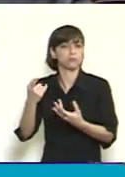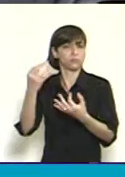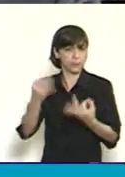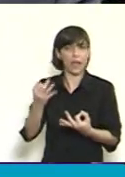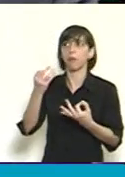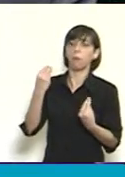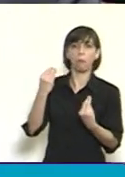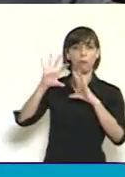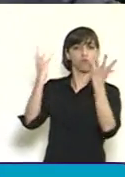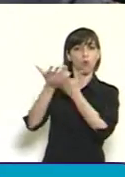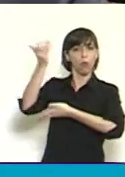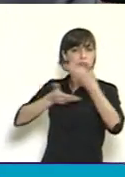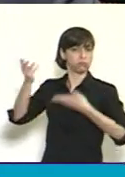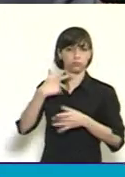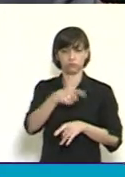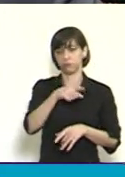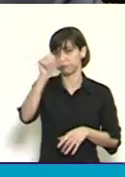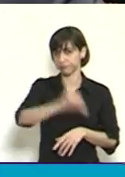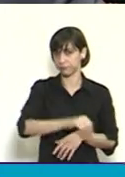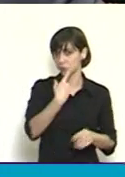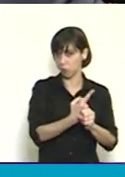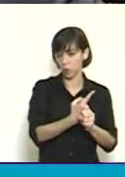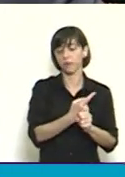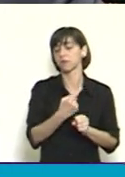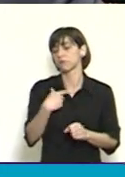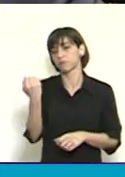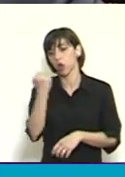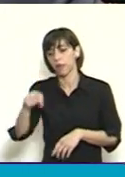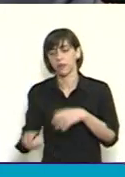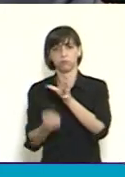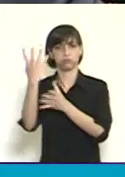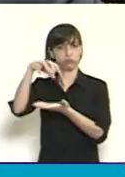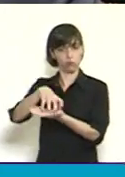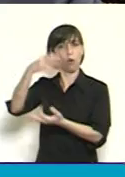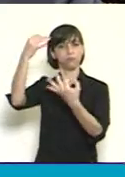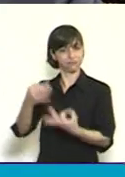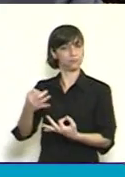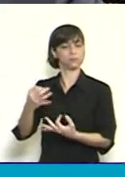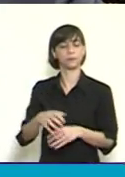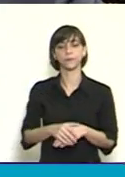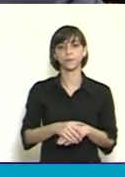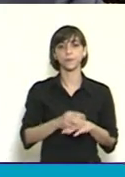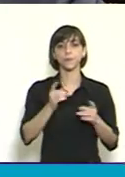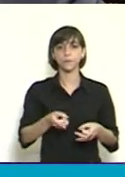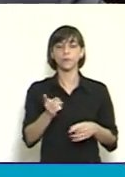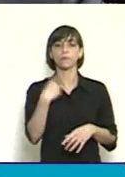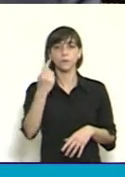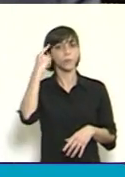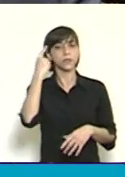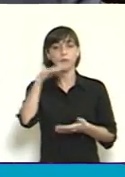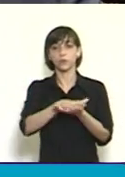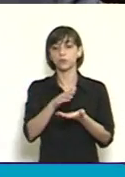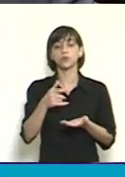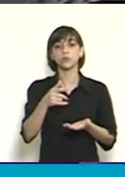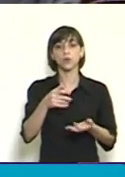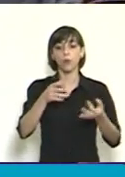suscripto y aprobado. Y por último, Presidenta, creemos, el debate sobre la seguridad pública es